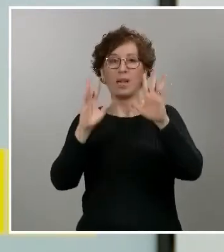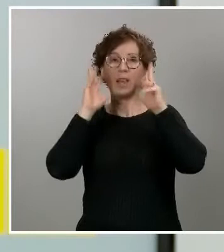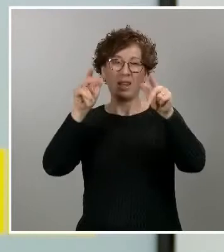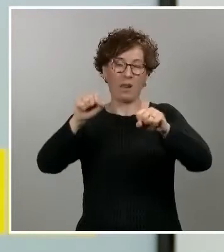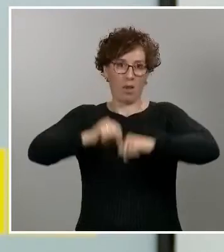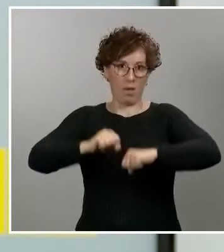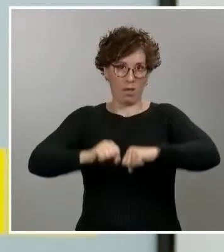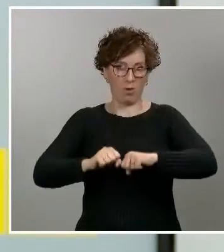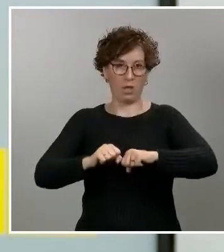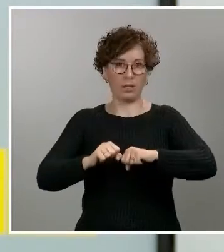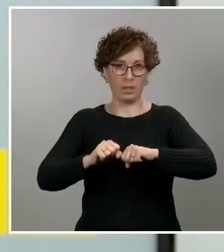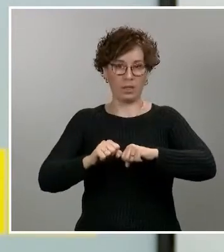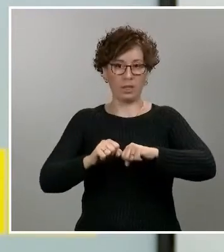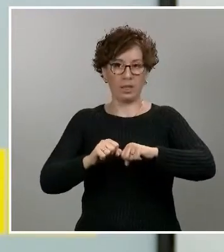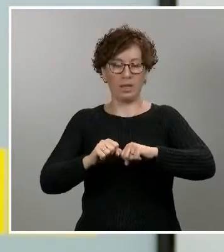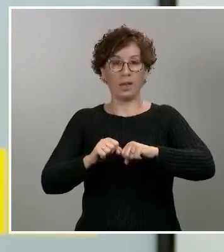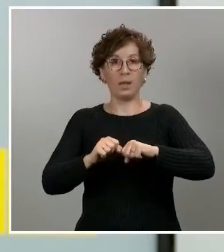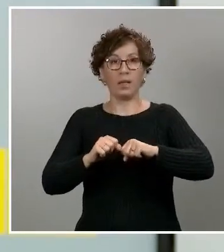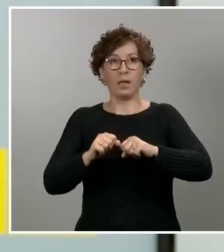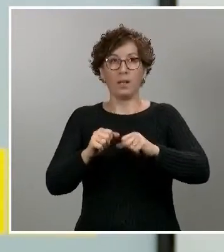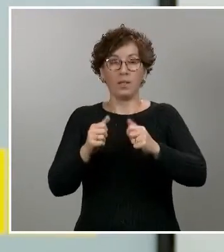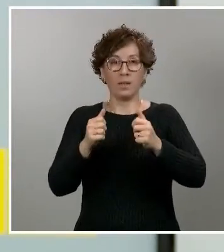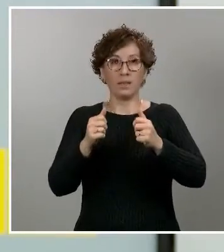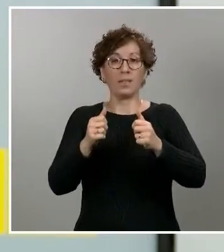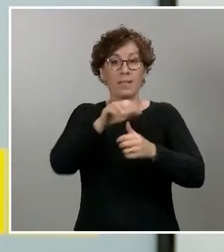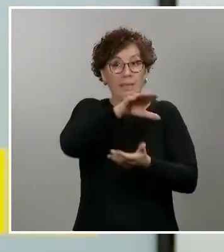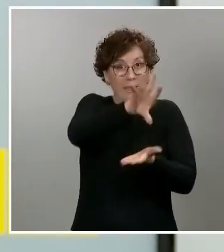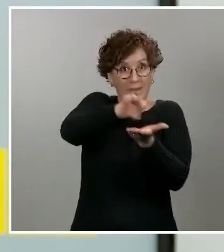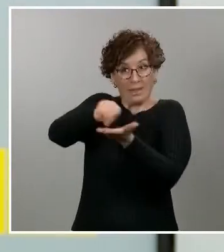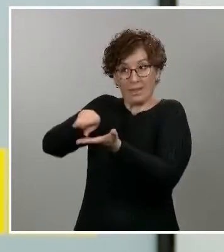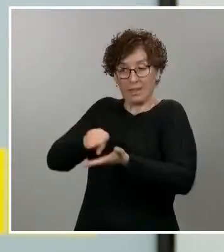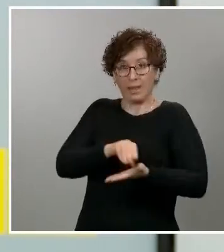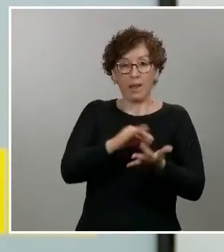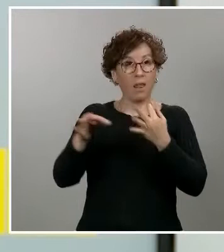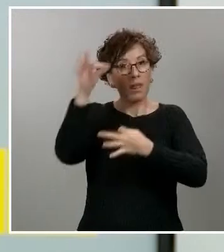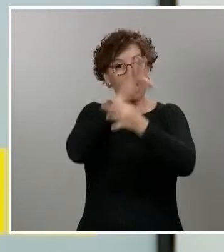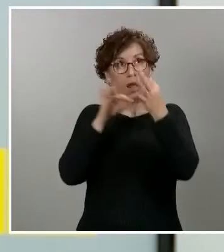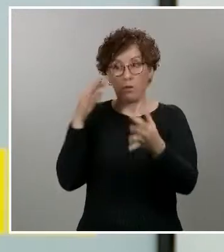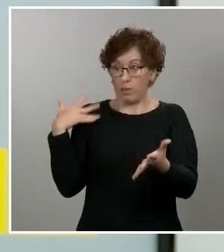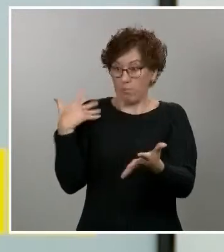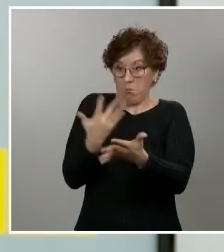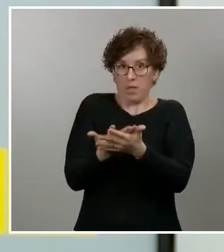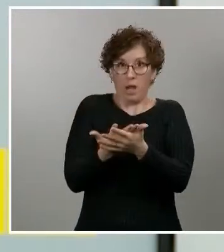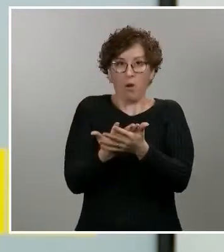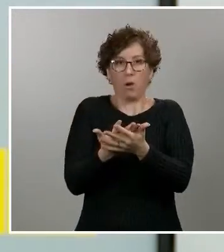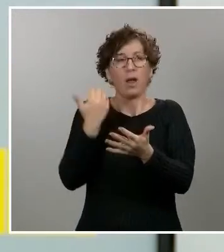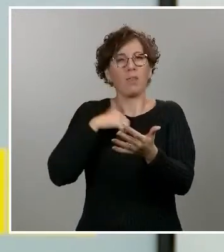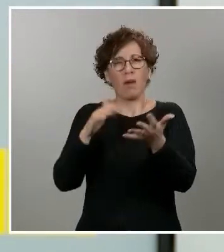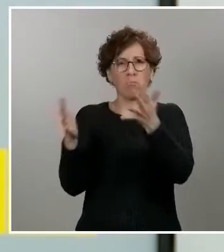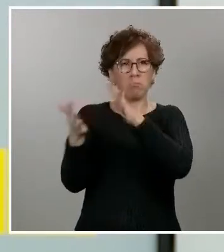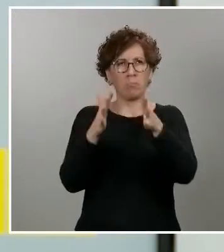haciendo un poco de recopilación de datos, hasta la fecha hemos realizado 500